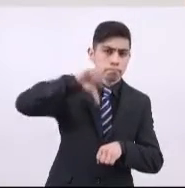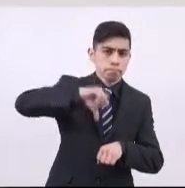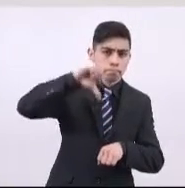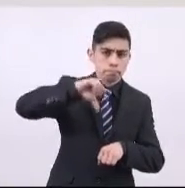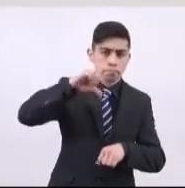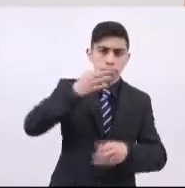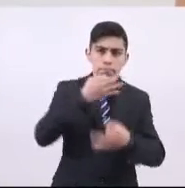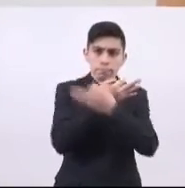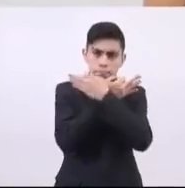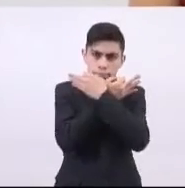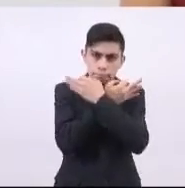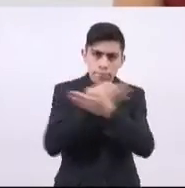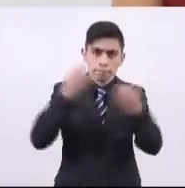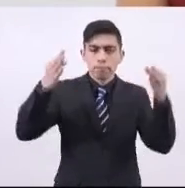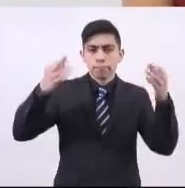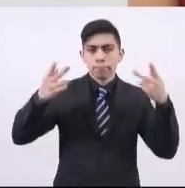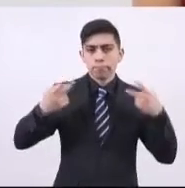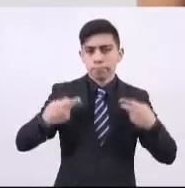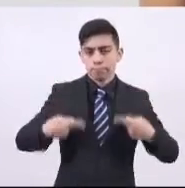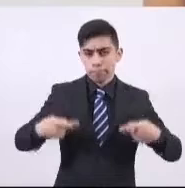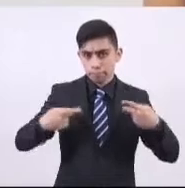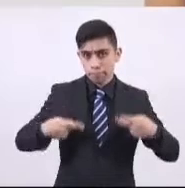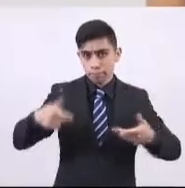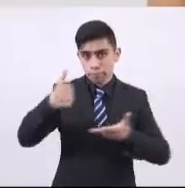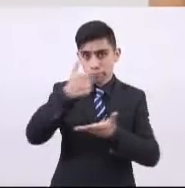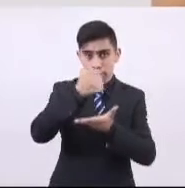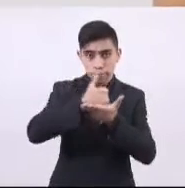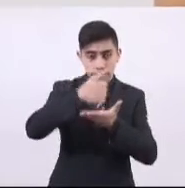anuncio a los habitantes de la Ciudad de México.